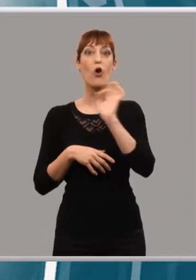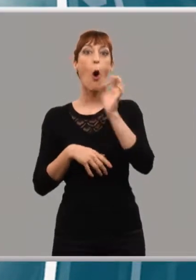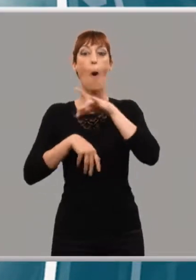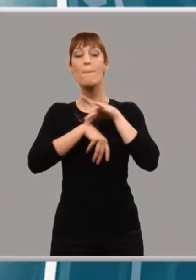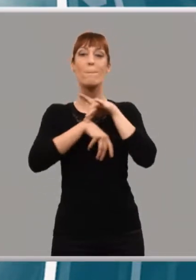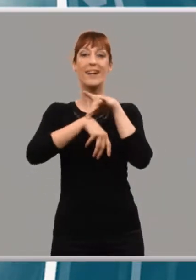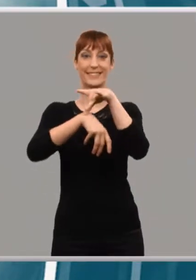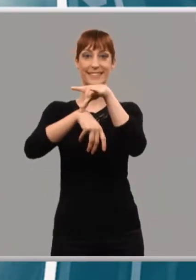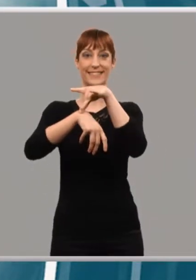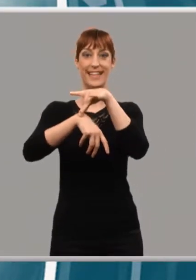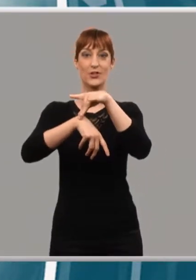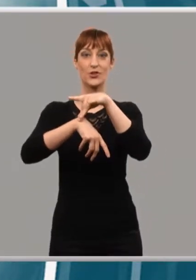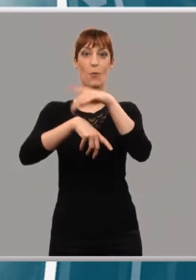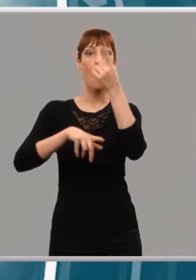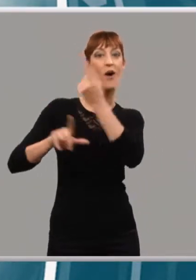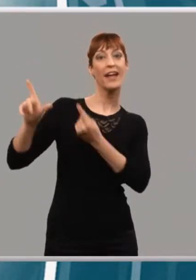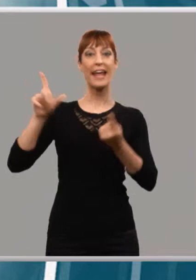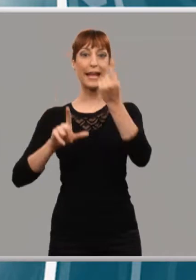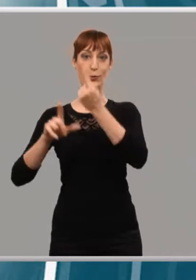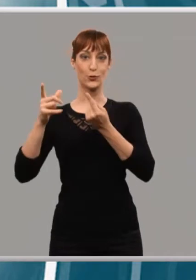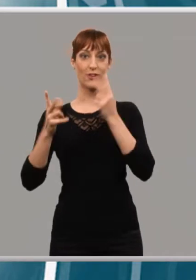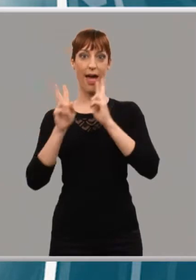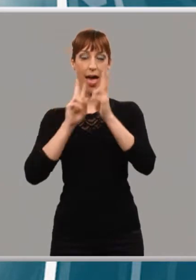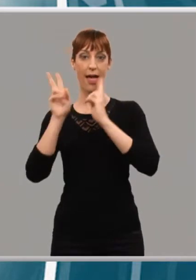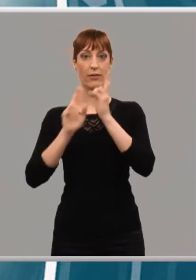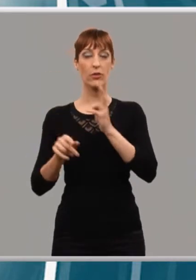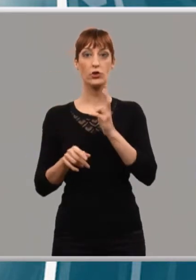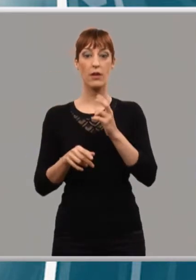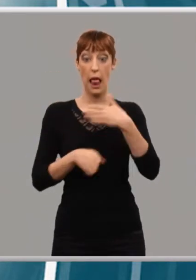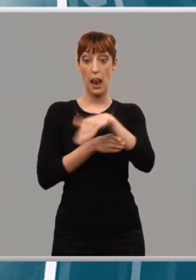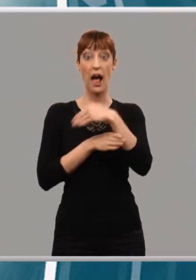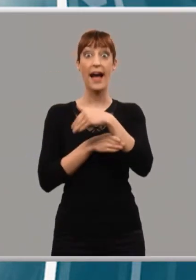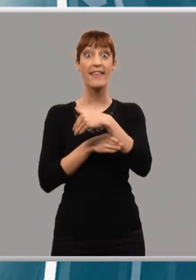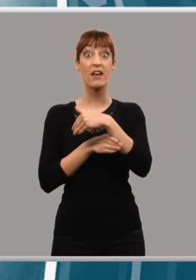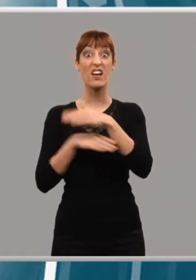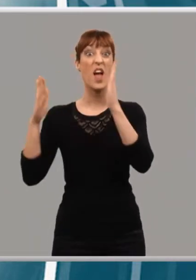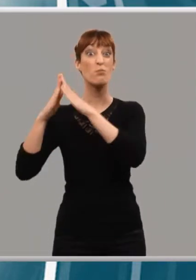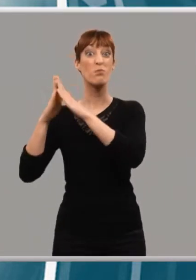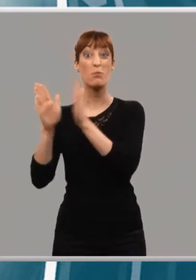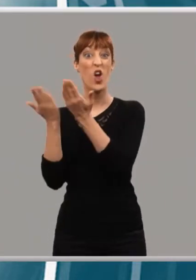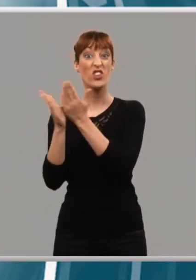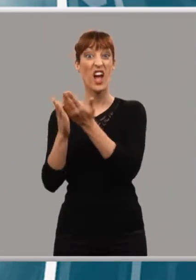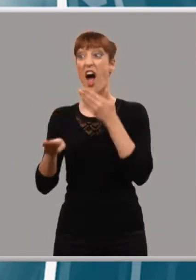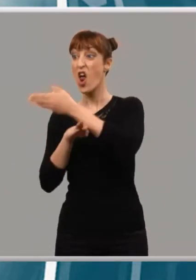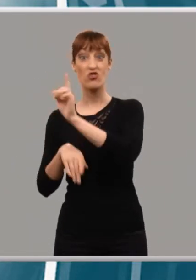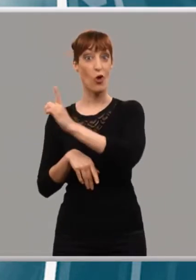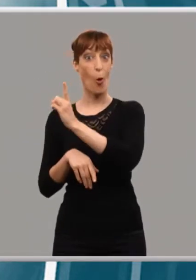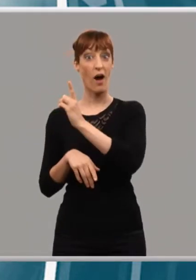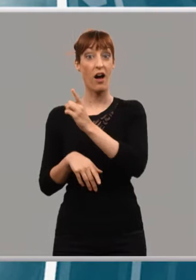paseos ilustrados. En la calle conquistamos otro tipo de público. Conquistamos el público que no va a la biblioteca, que va pasando por el espolón y